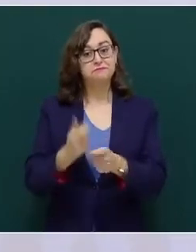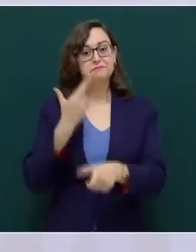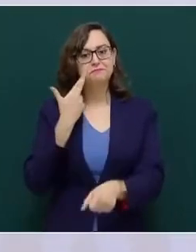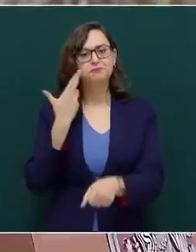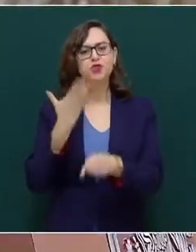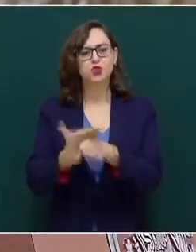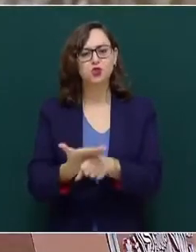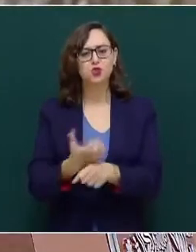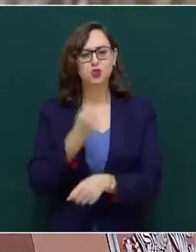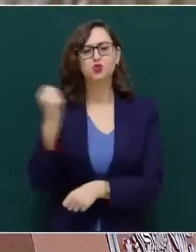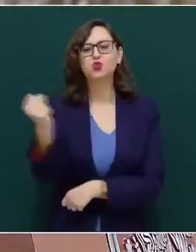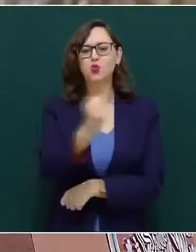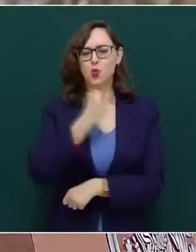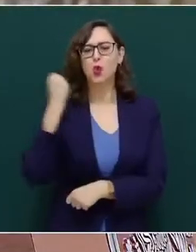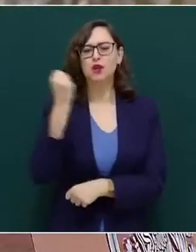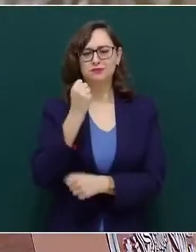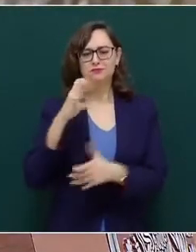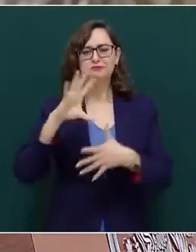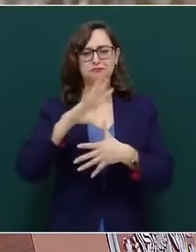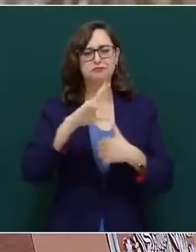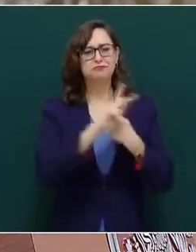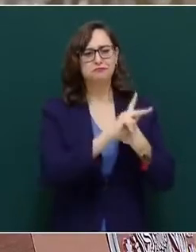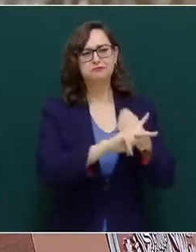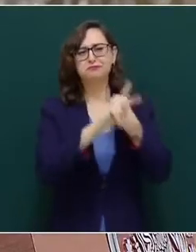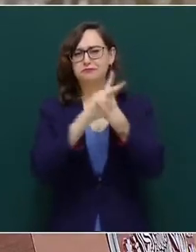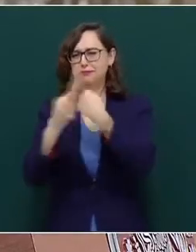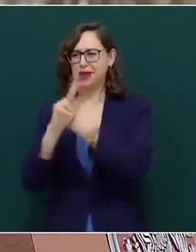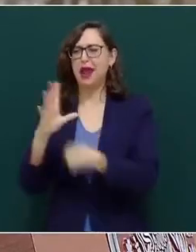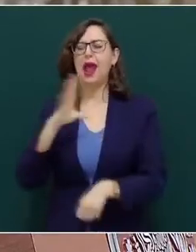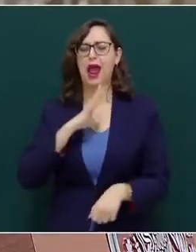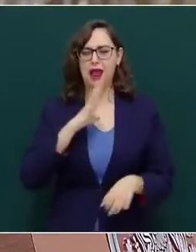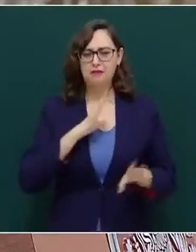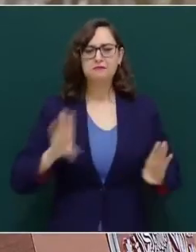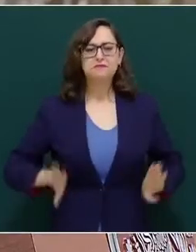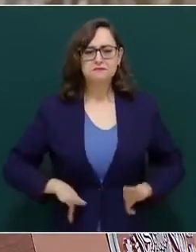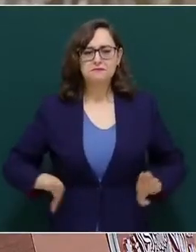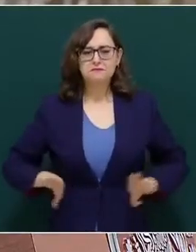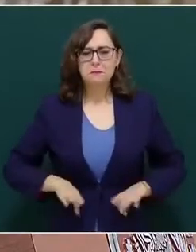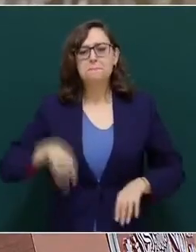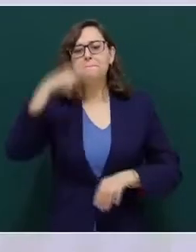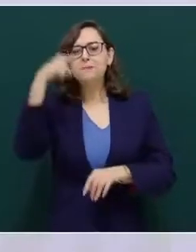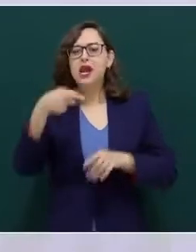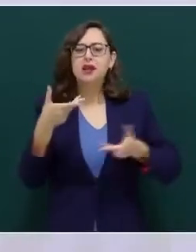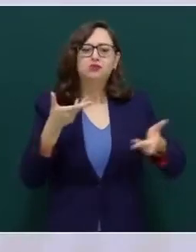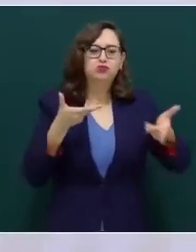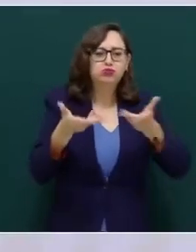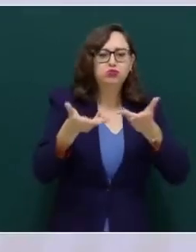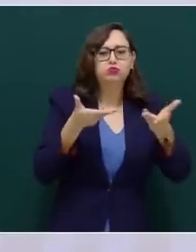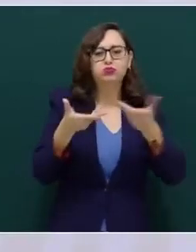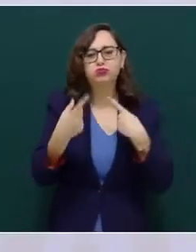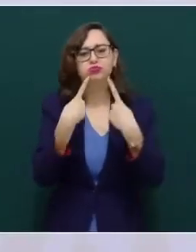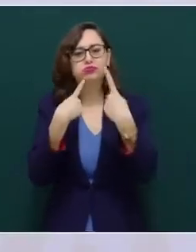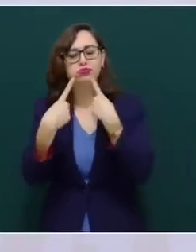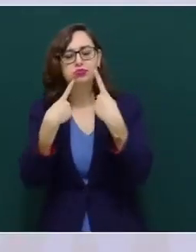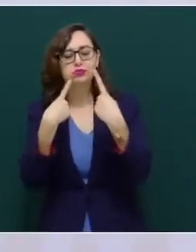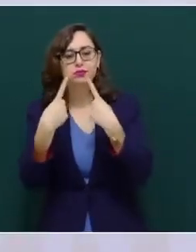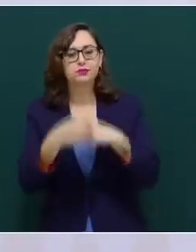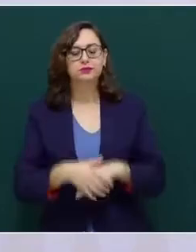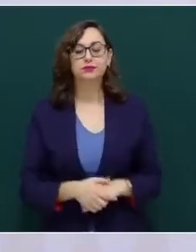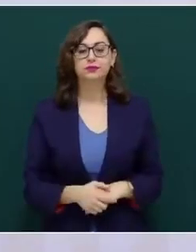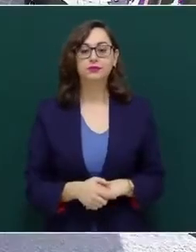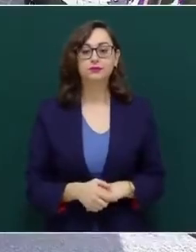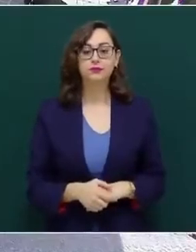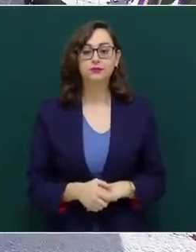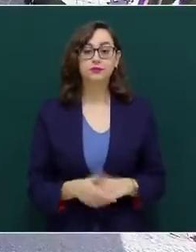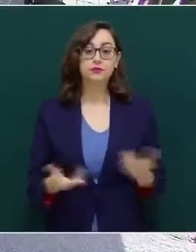en todos los países de nuestro continente. Lo aquí